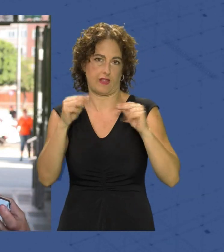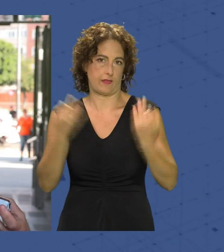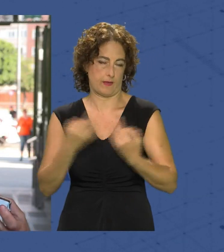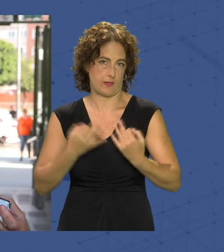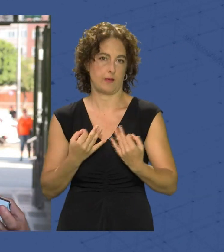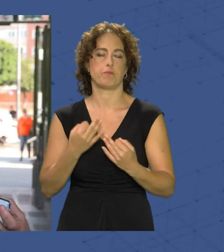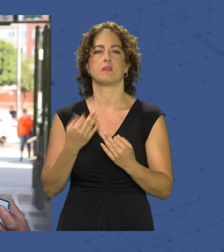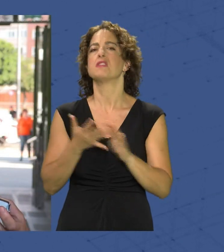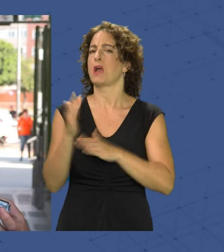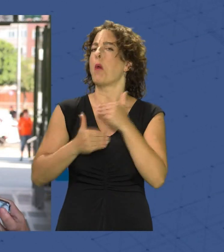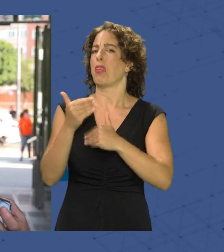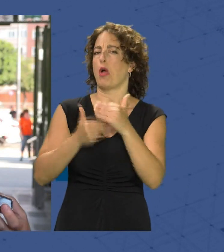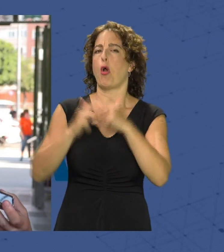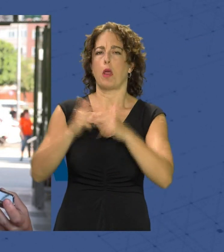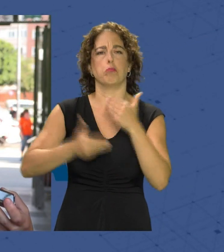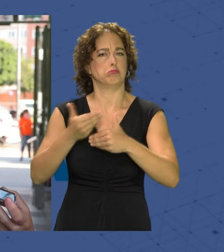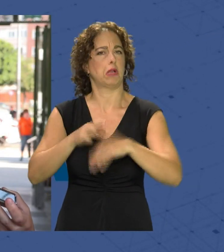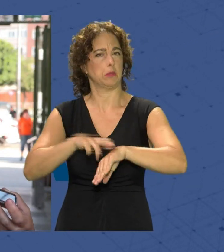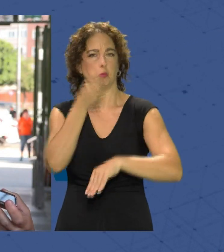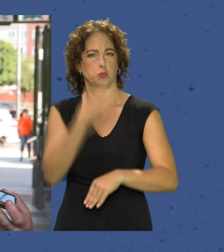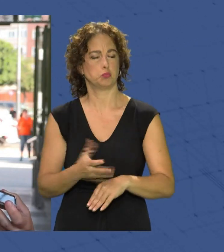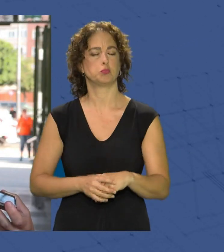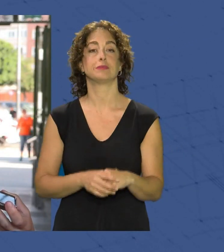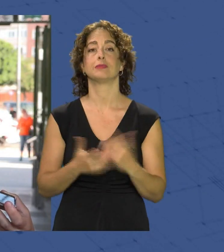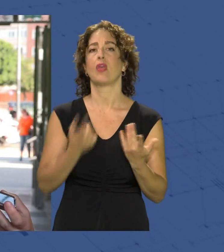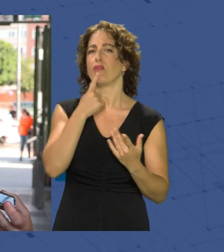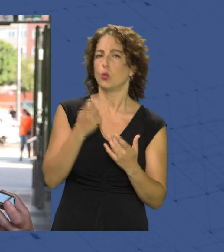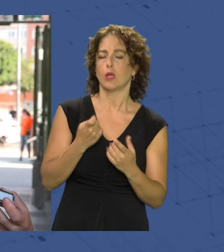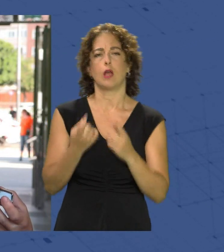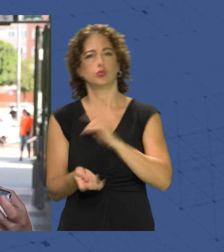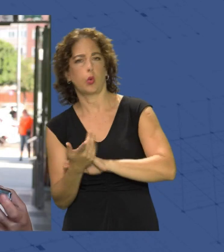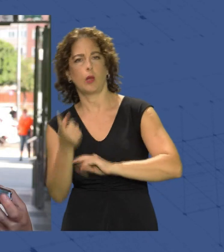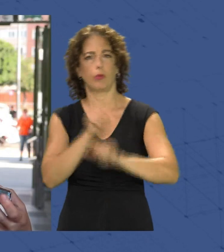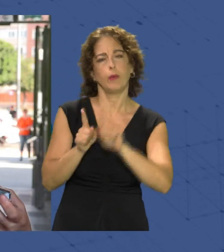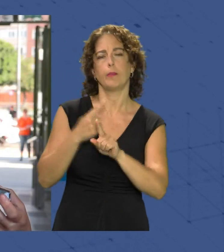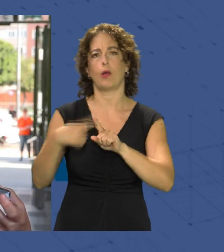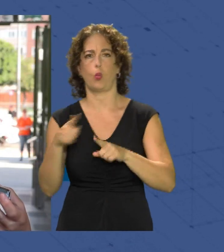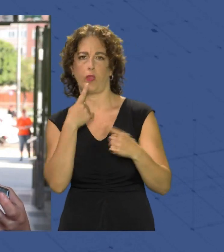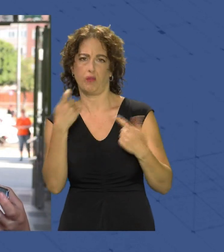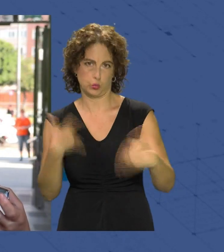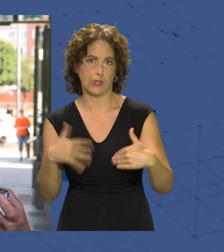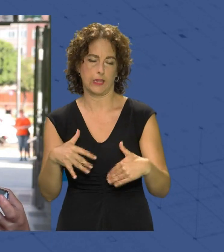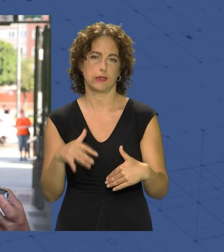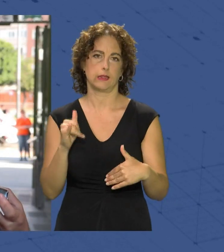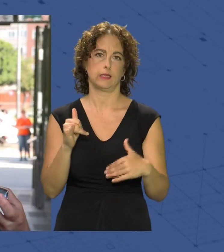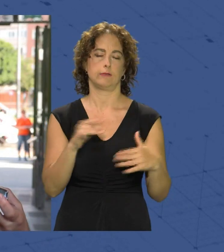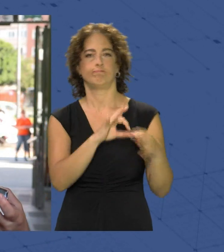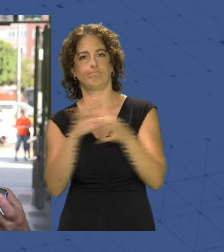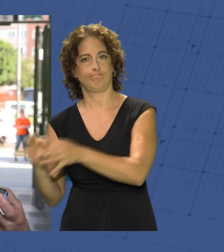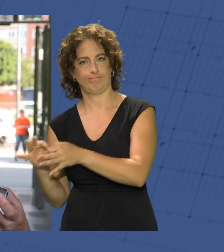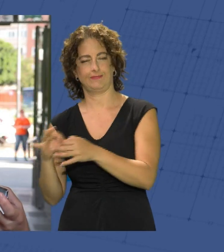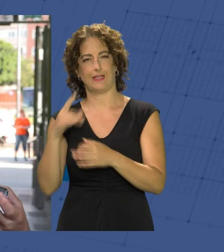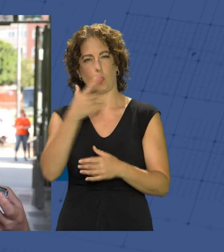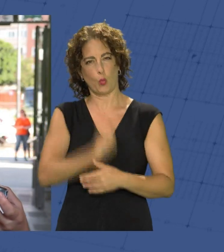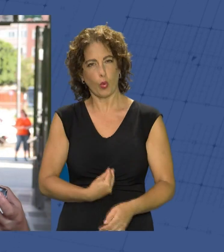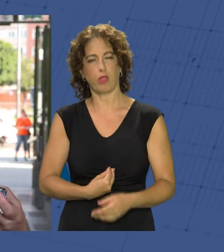avanzamos a muy buen ritmo y que a pesar de las dificultades y la complejidad de la obra que se está ejecutando en esa comunicación con Murcia,